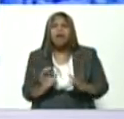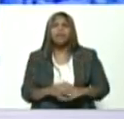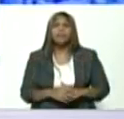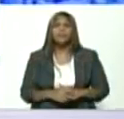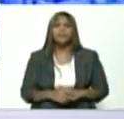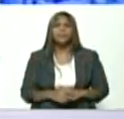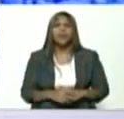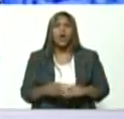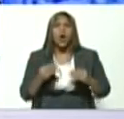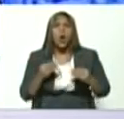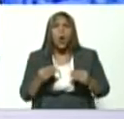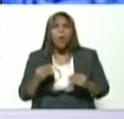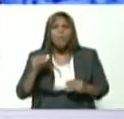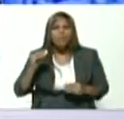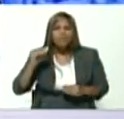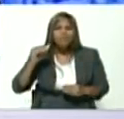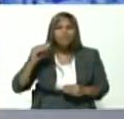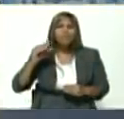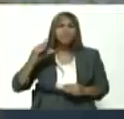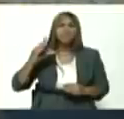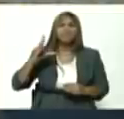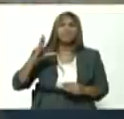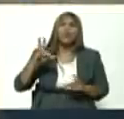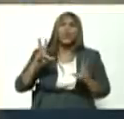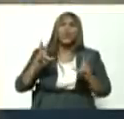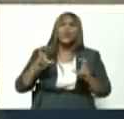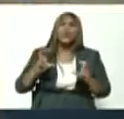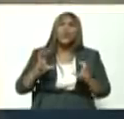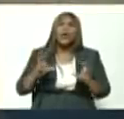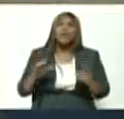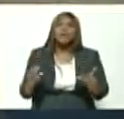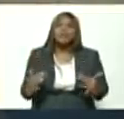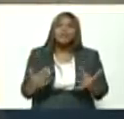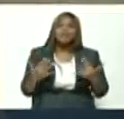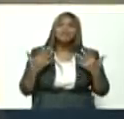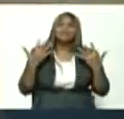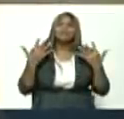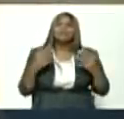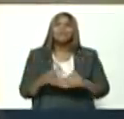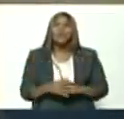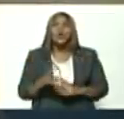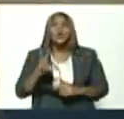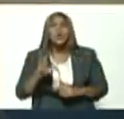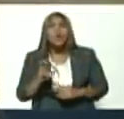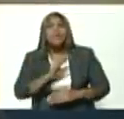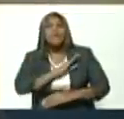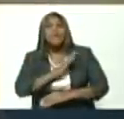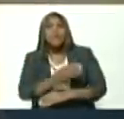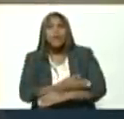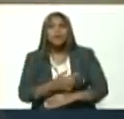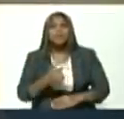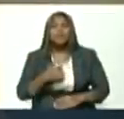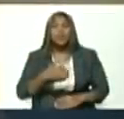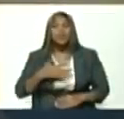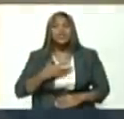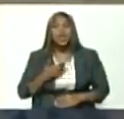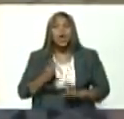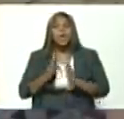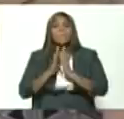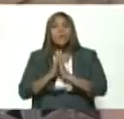cómo va agarrando todo una nueva energía un nuevo poder yo quiero darle la palabra